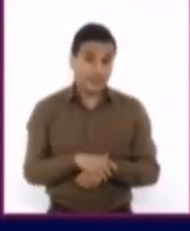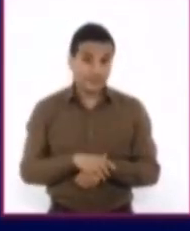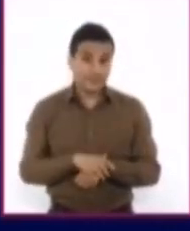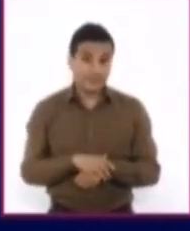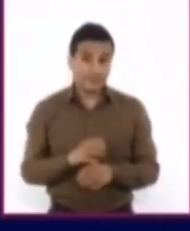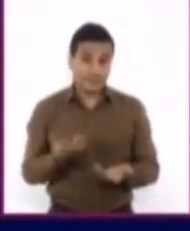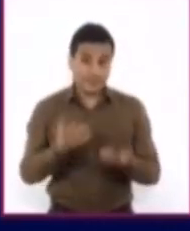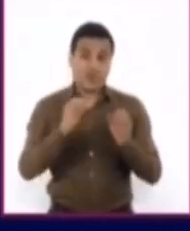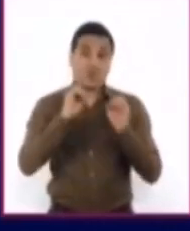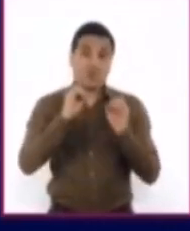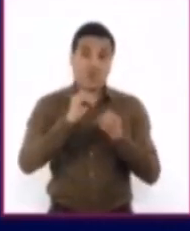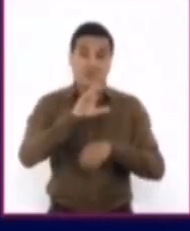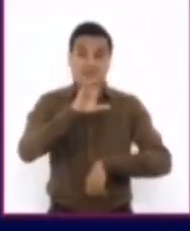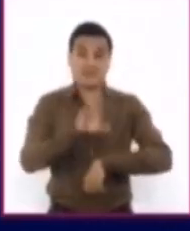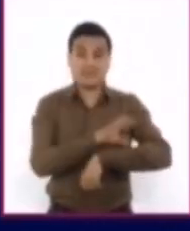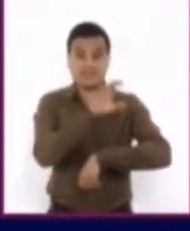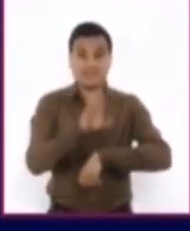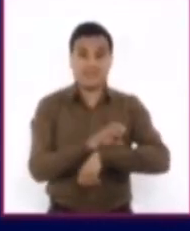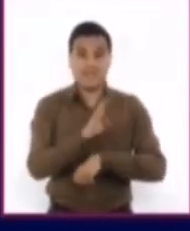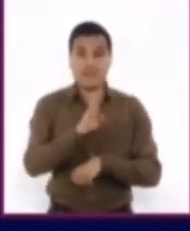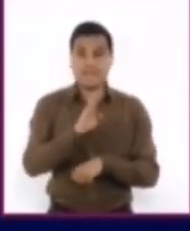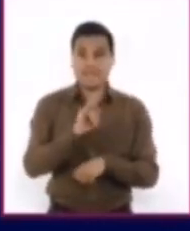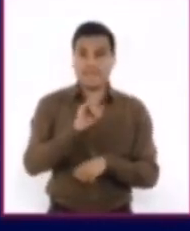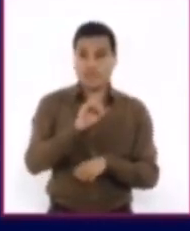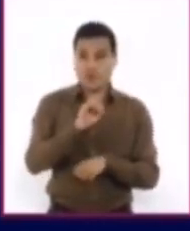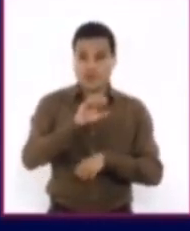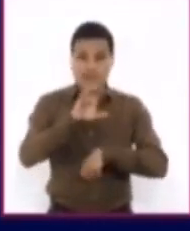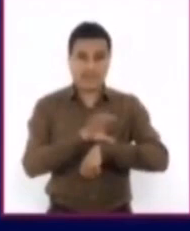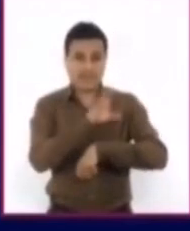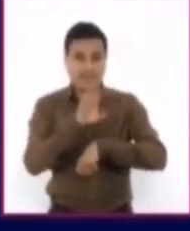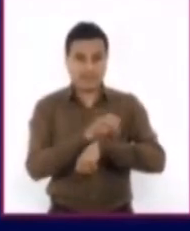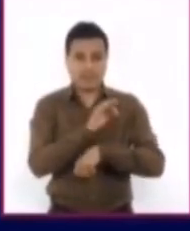eólica o la bioenergía, entre otras.